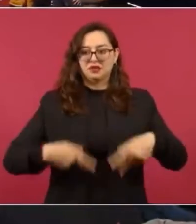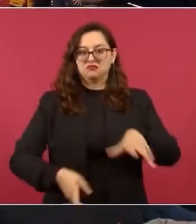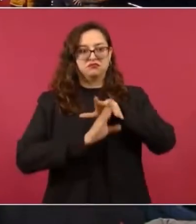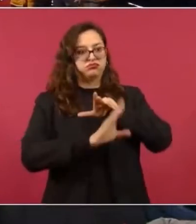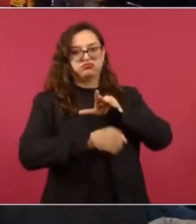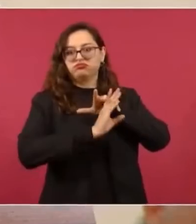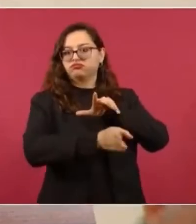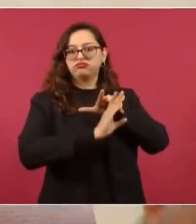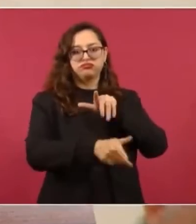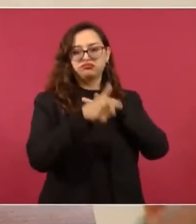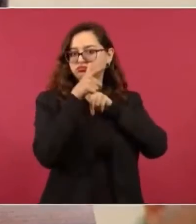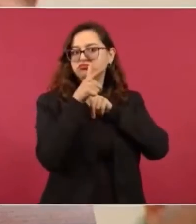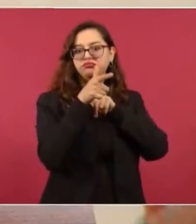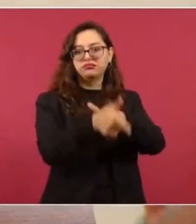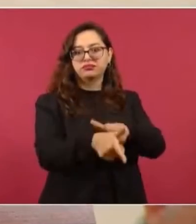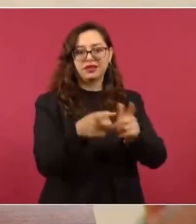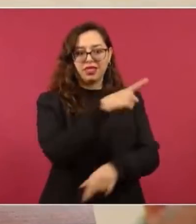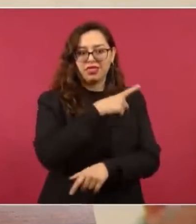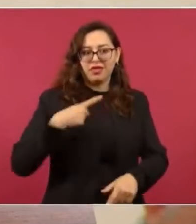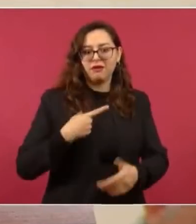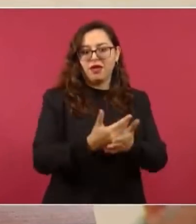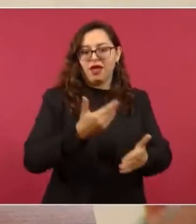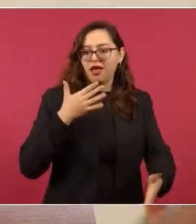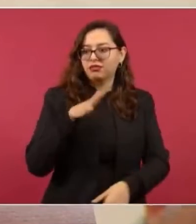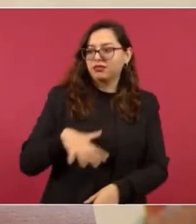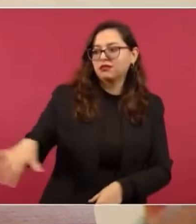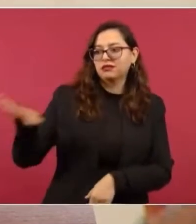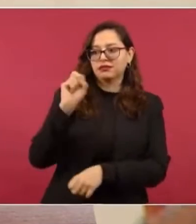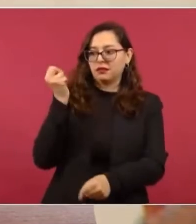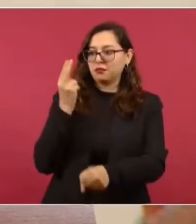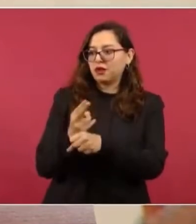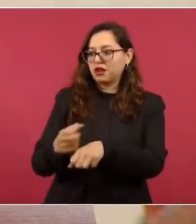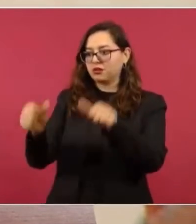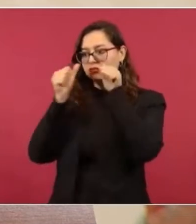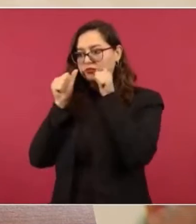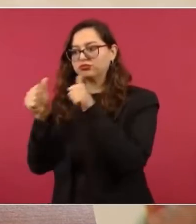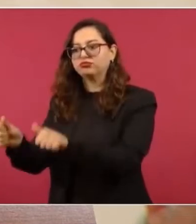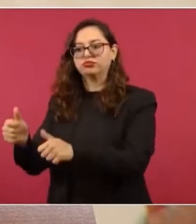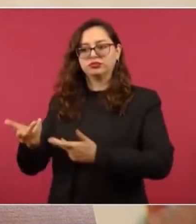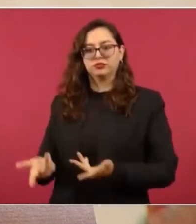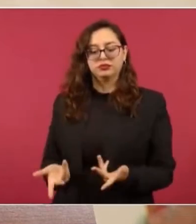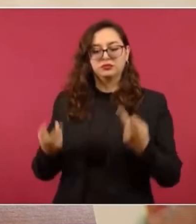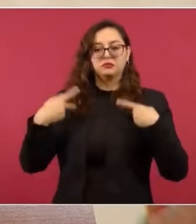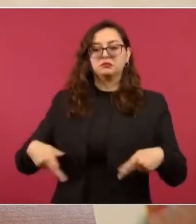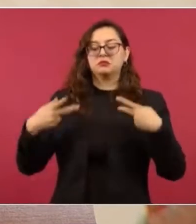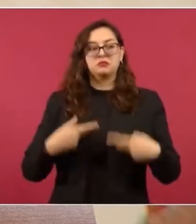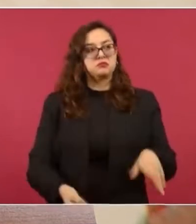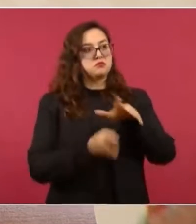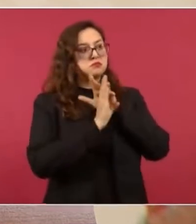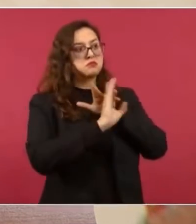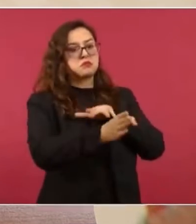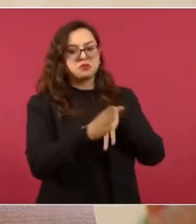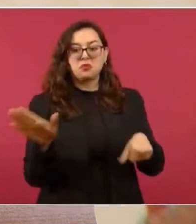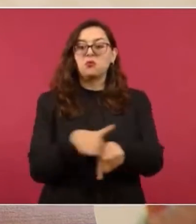lo hemos dicho muchísimas veces. La gente no abandona a sus pueblos por gusto, lo hace por